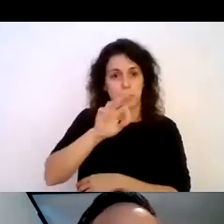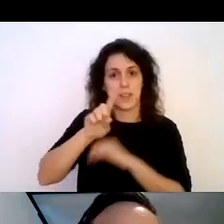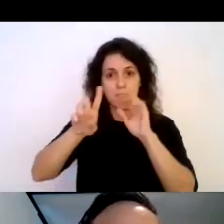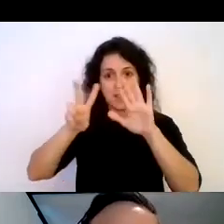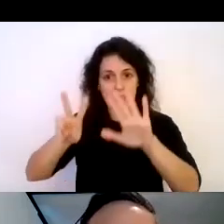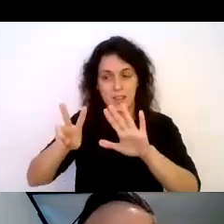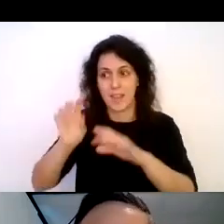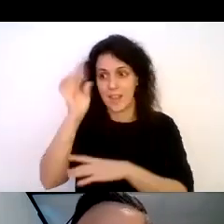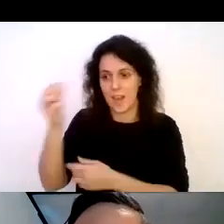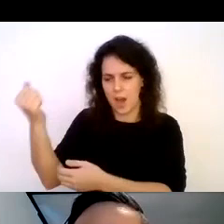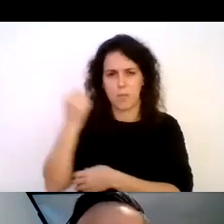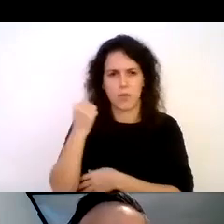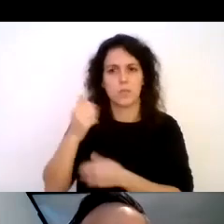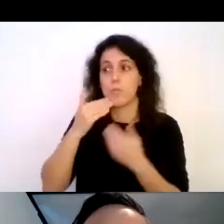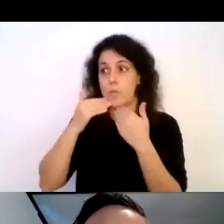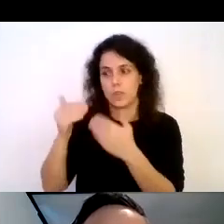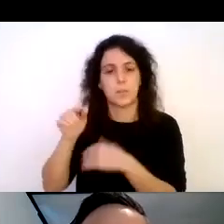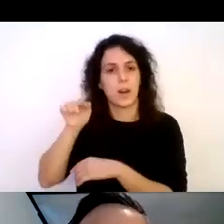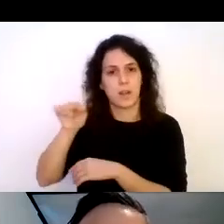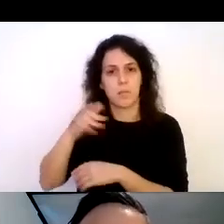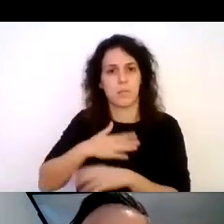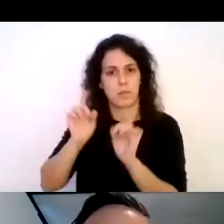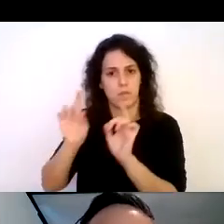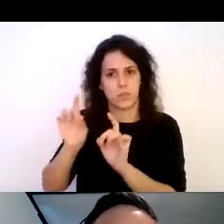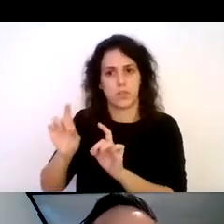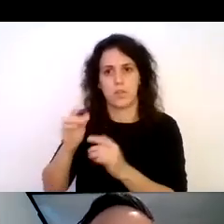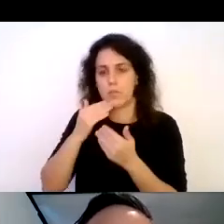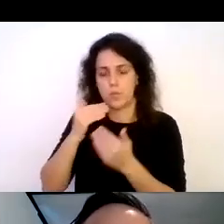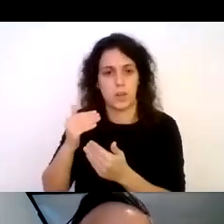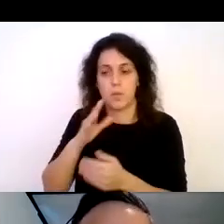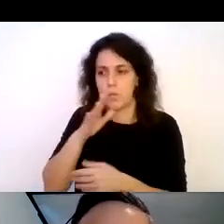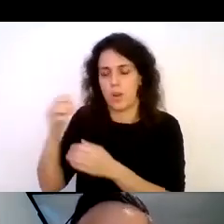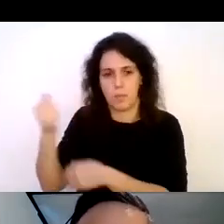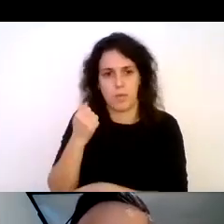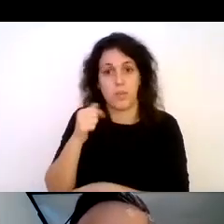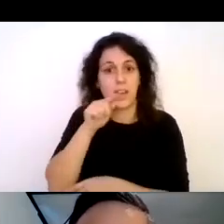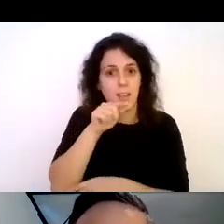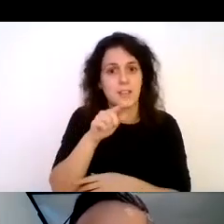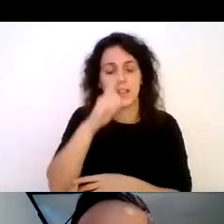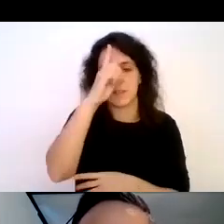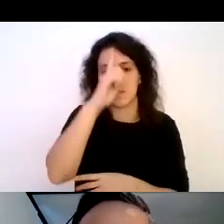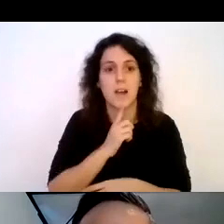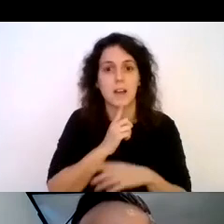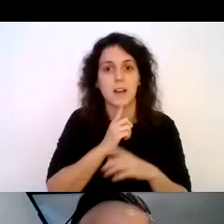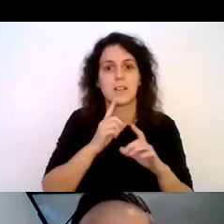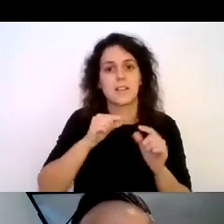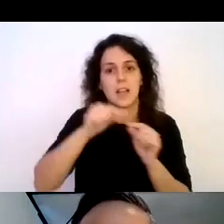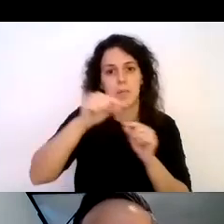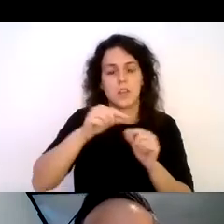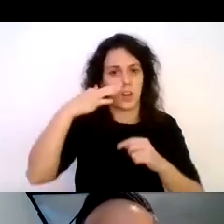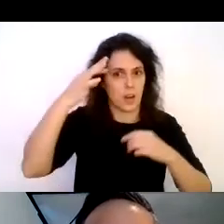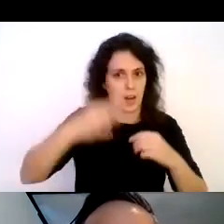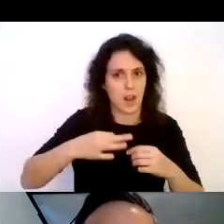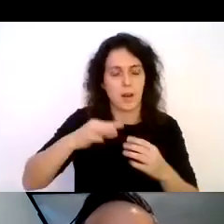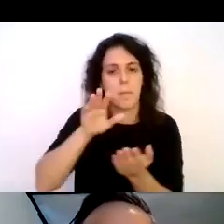realmente muchísimas gracias a ellas y bueno estas láminas son en tamaño real están plastificadas